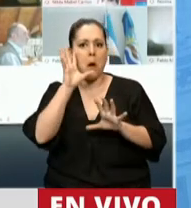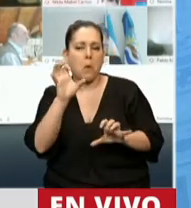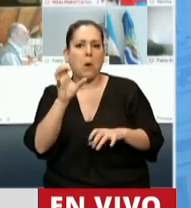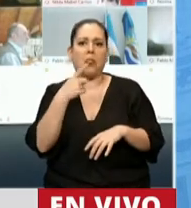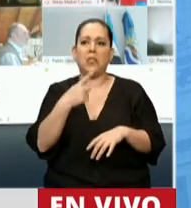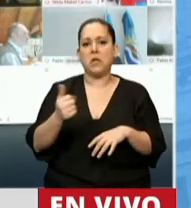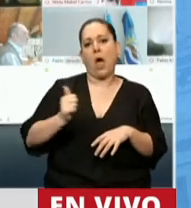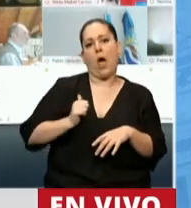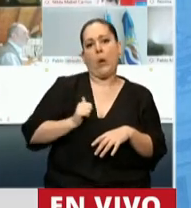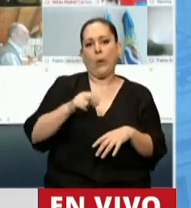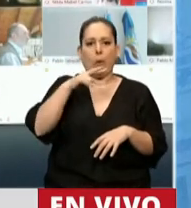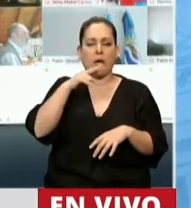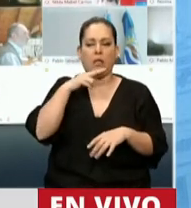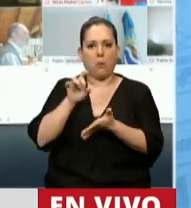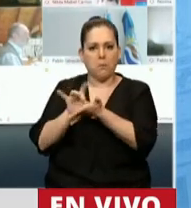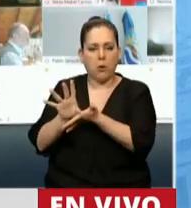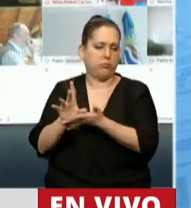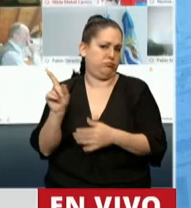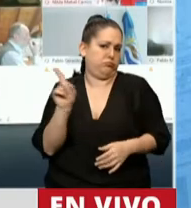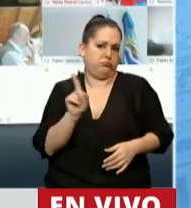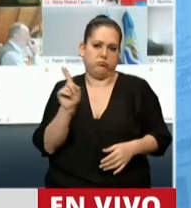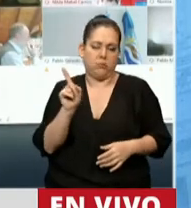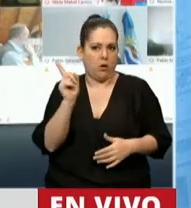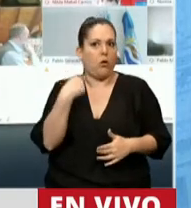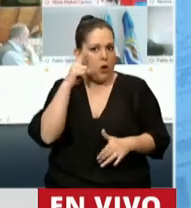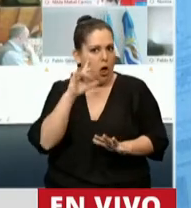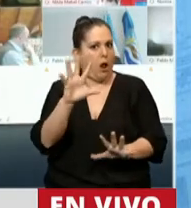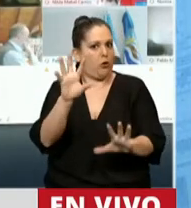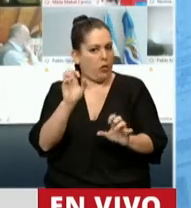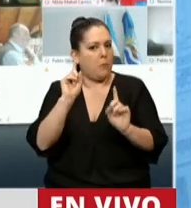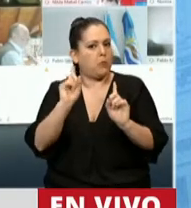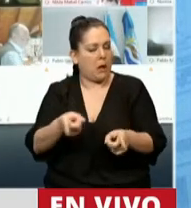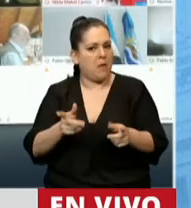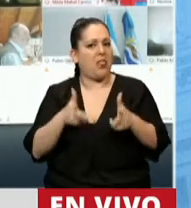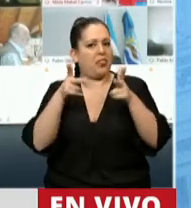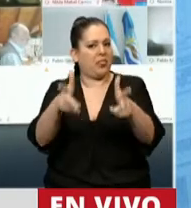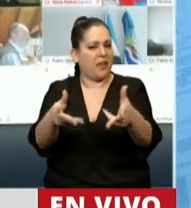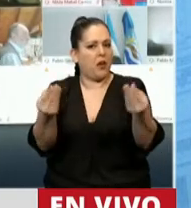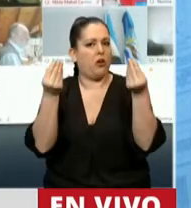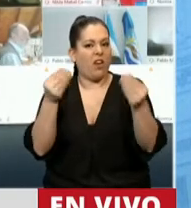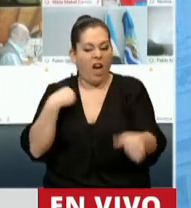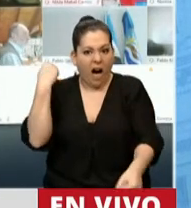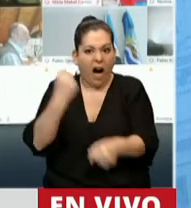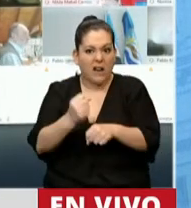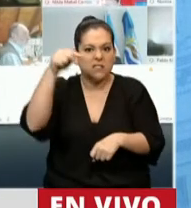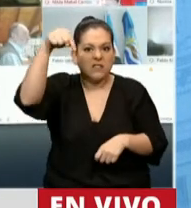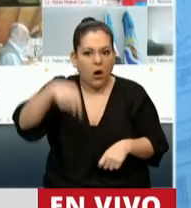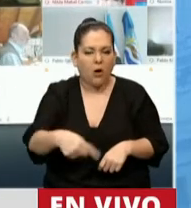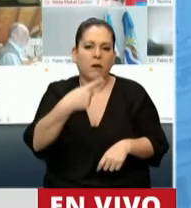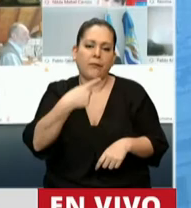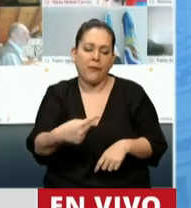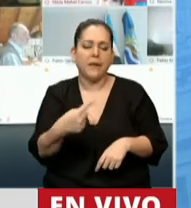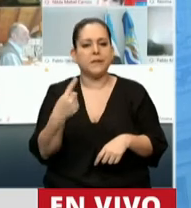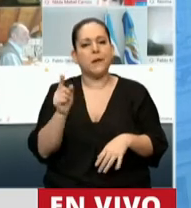gendarme por la ventana. Recordamos cómo garantizaron hasta el día de hoy la impunidad